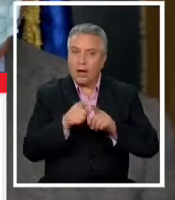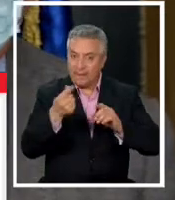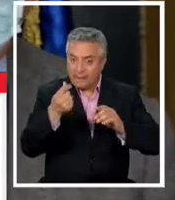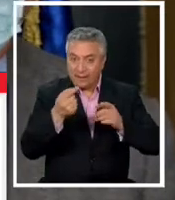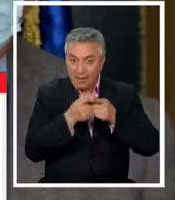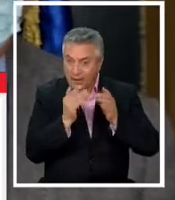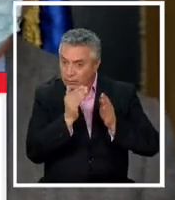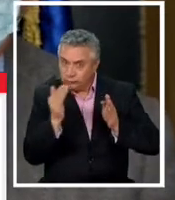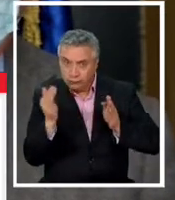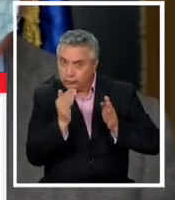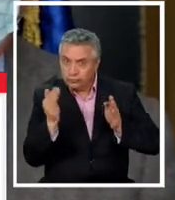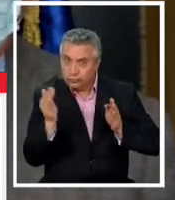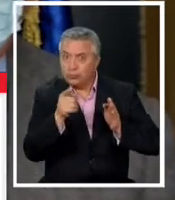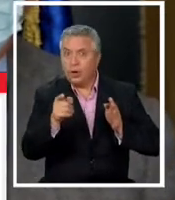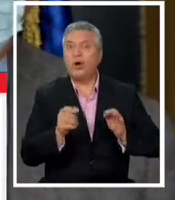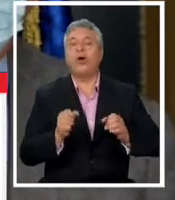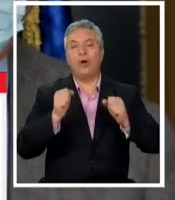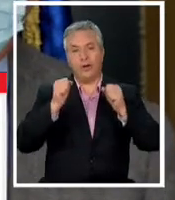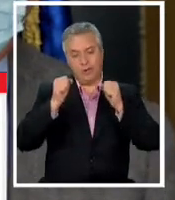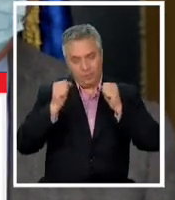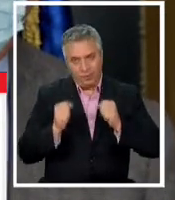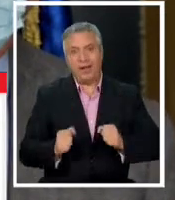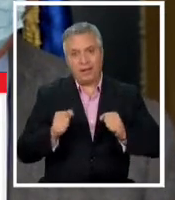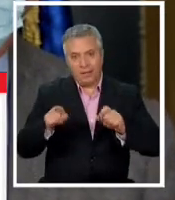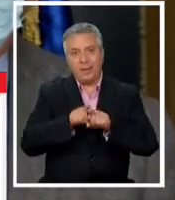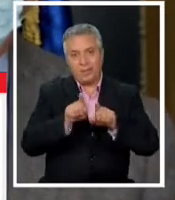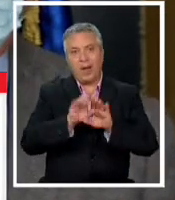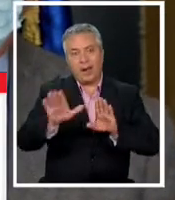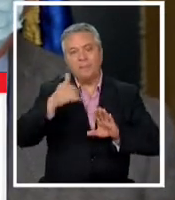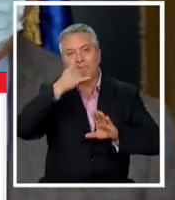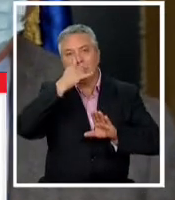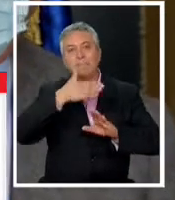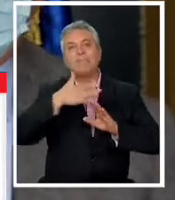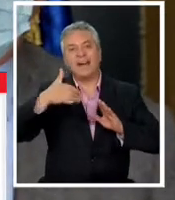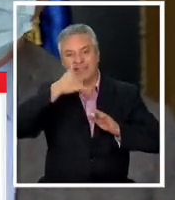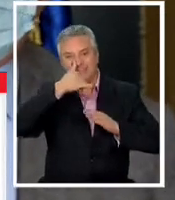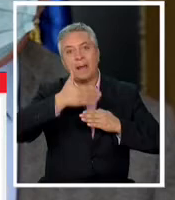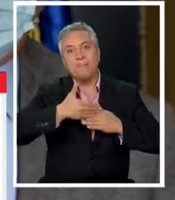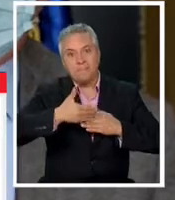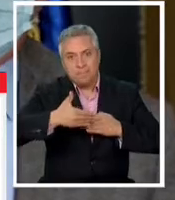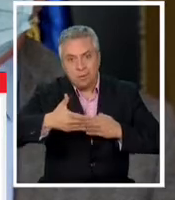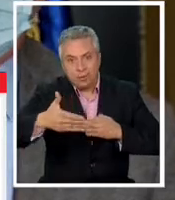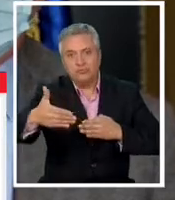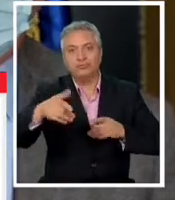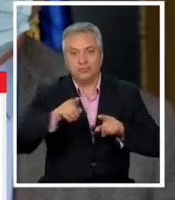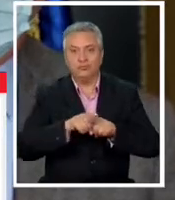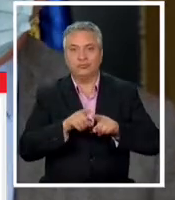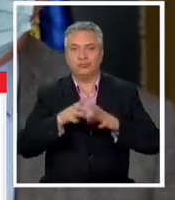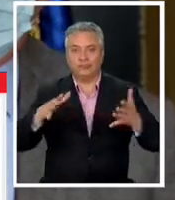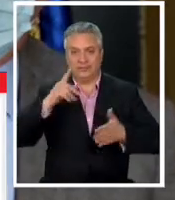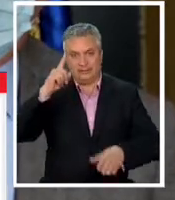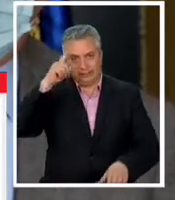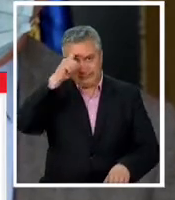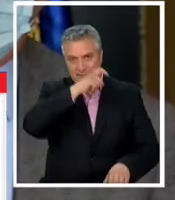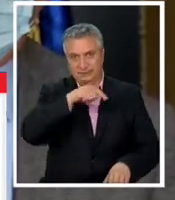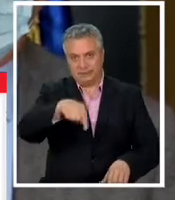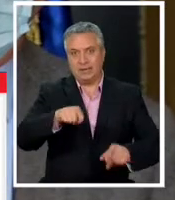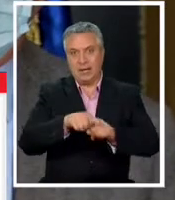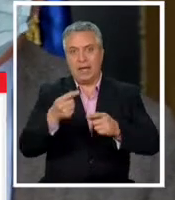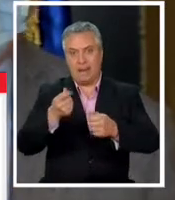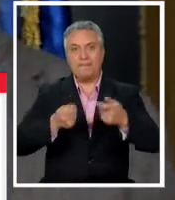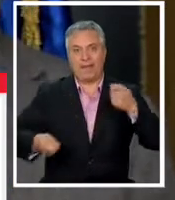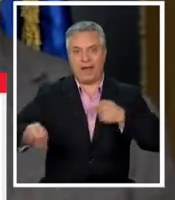margen de recursos pueda perdurar durante más tiempo aún en situaciones más complejas de los mercados